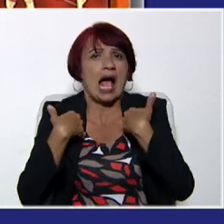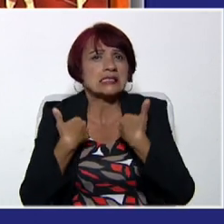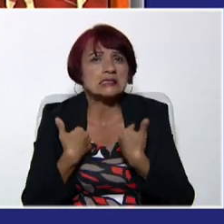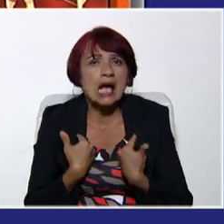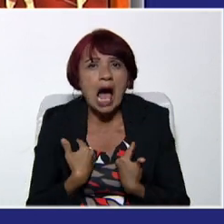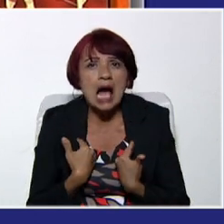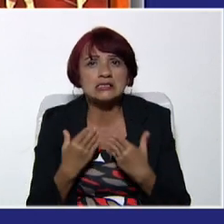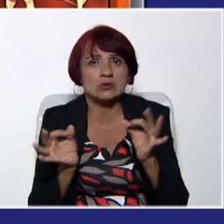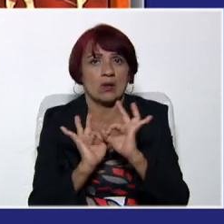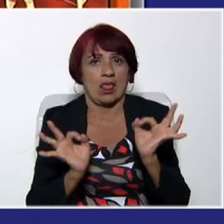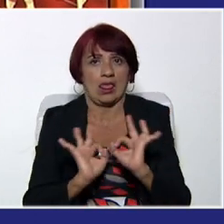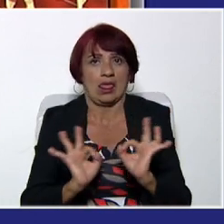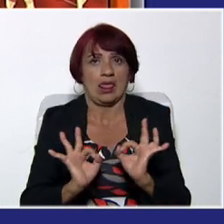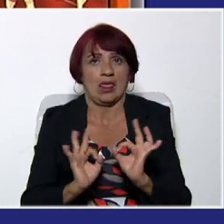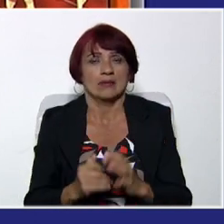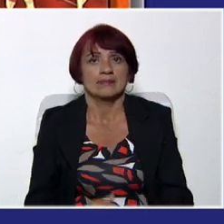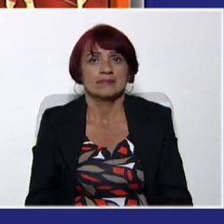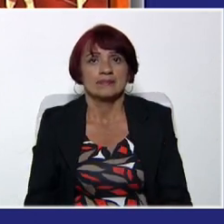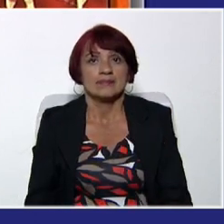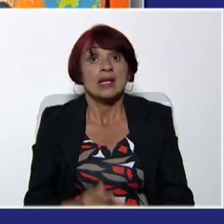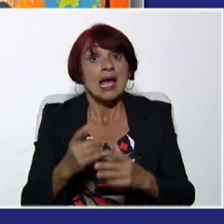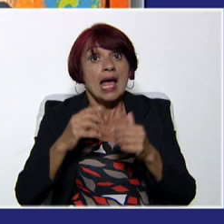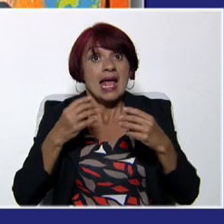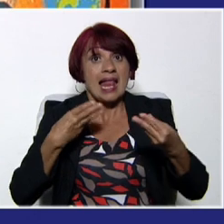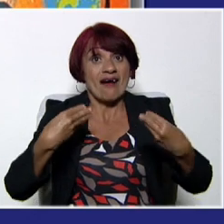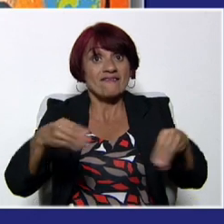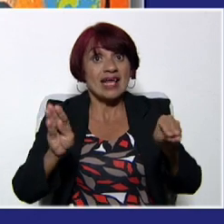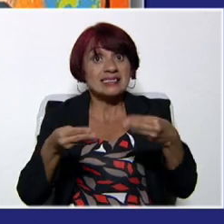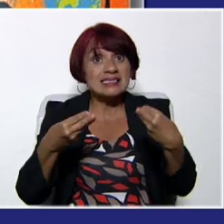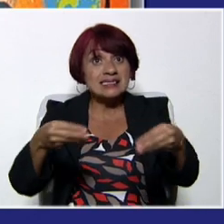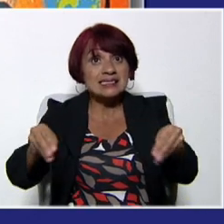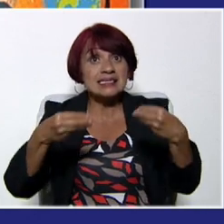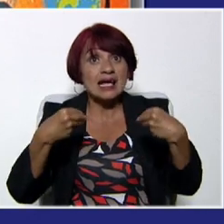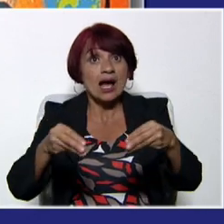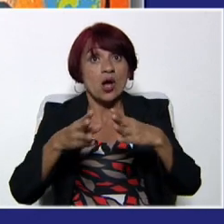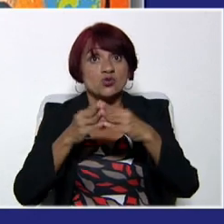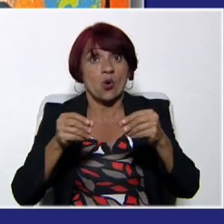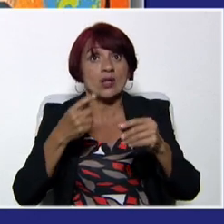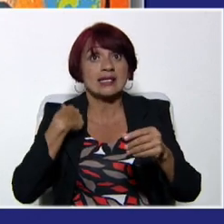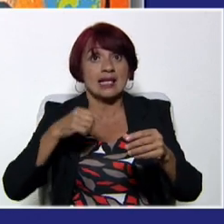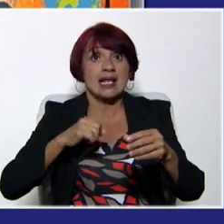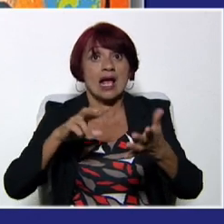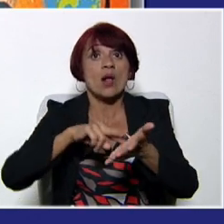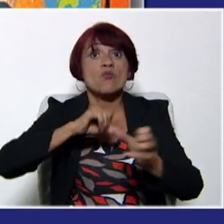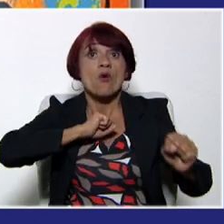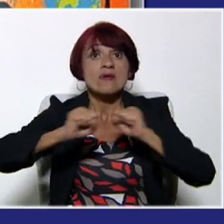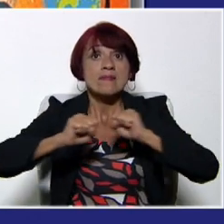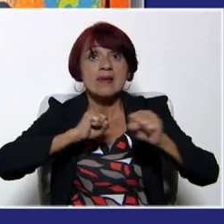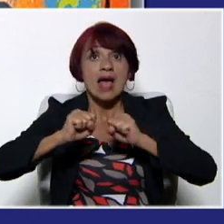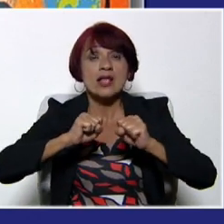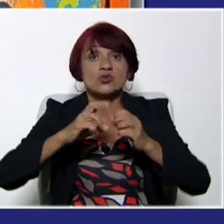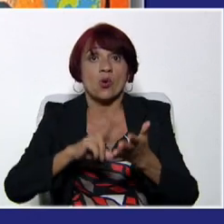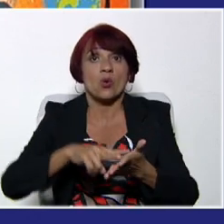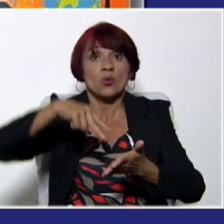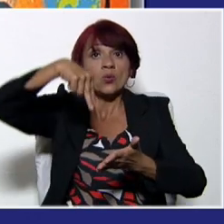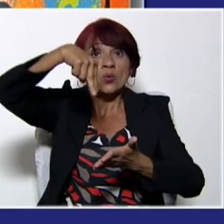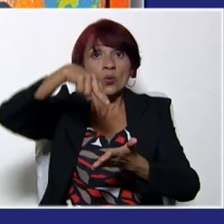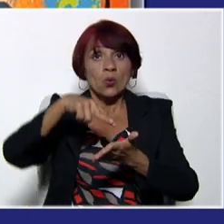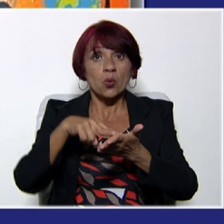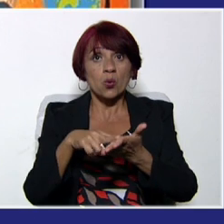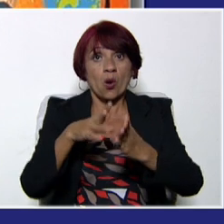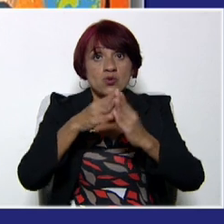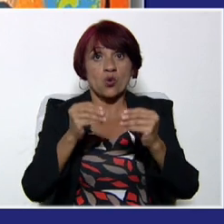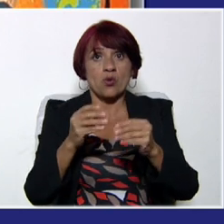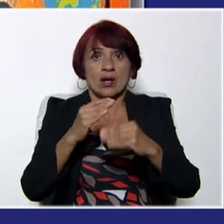no suponga cansancio. Y la flexibilidad es la capacidad que tiene una articulación para realizar un movimiento con la